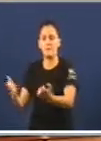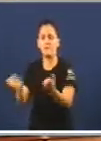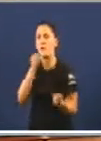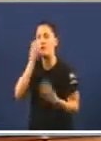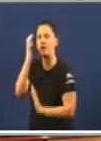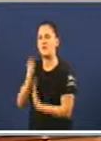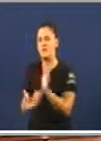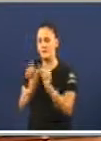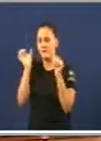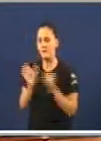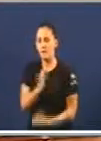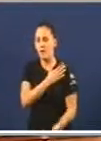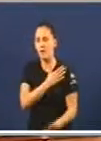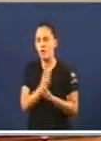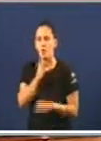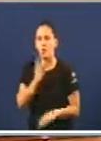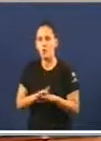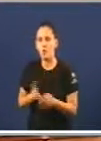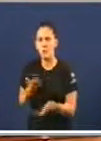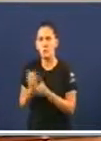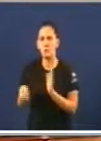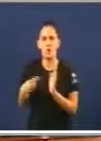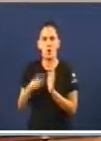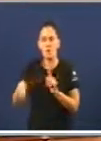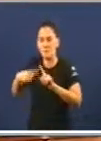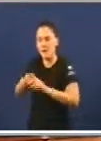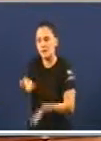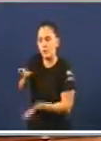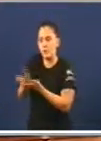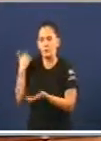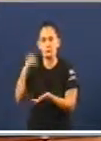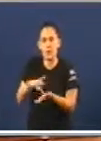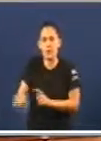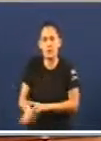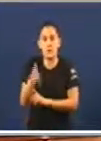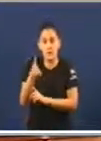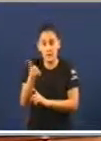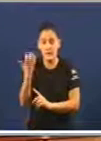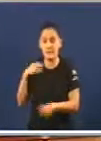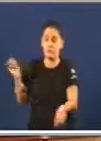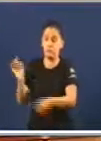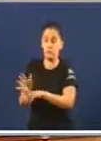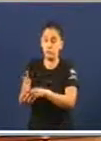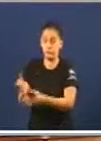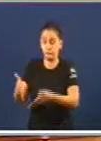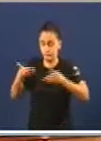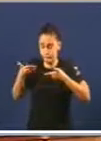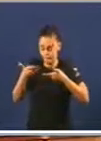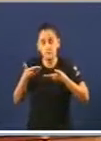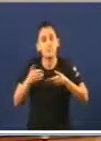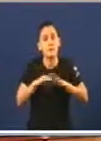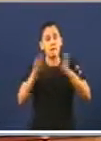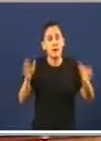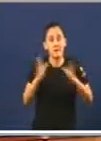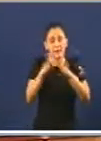grado de cumprimento das proposicións non de lei e mocións aprobadas. Que recibido ese informe, a mesa se acorde a súa